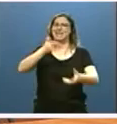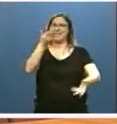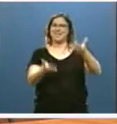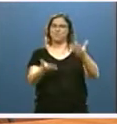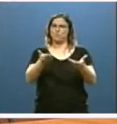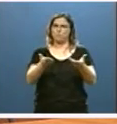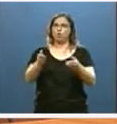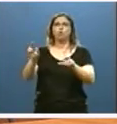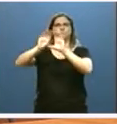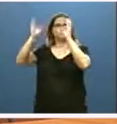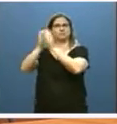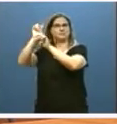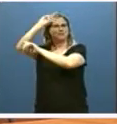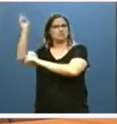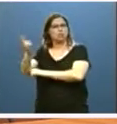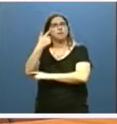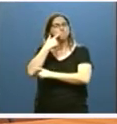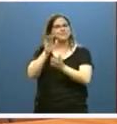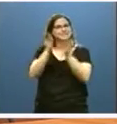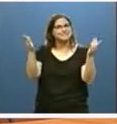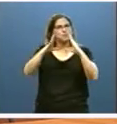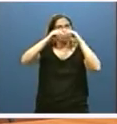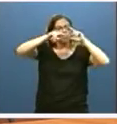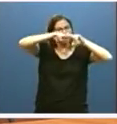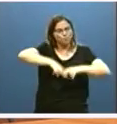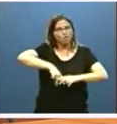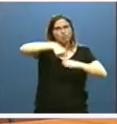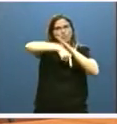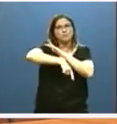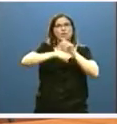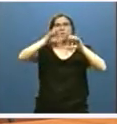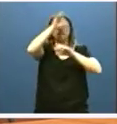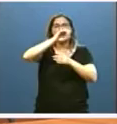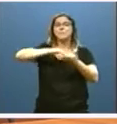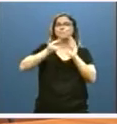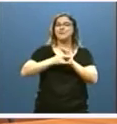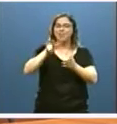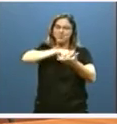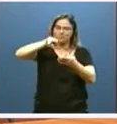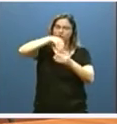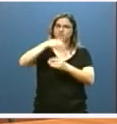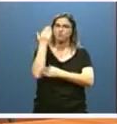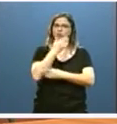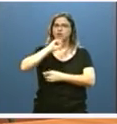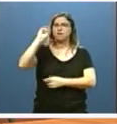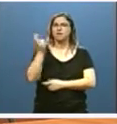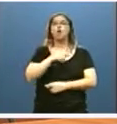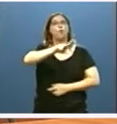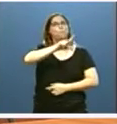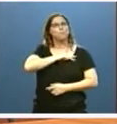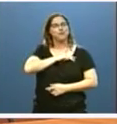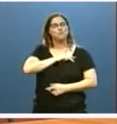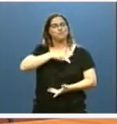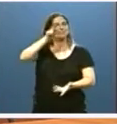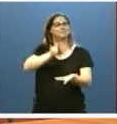internacionales y fomentamos los campus de profundización científica, los planes de lectura en los centros educativos o los premios y reconocimientos